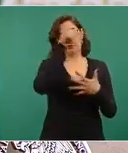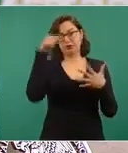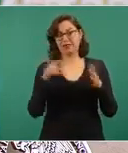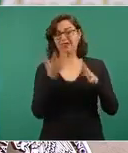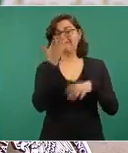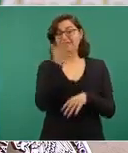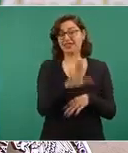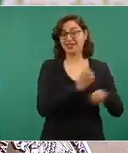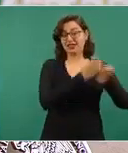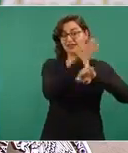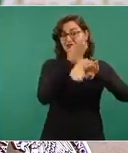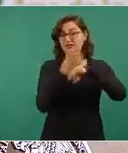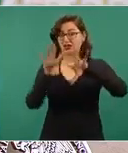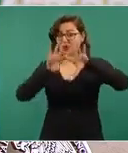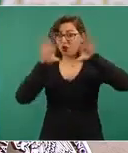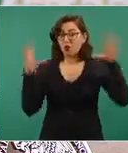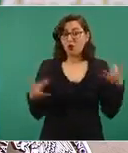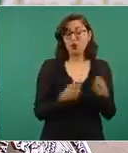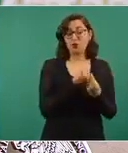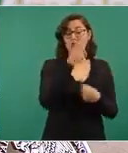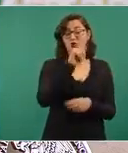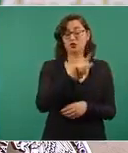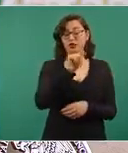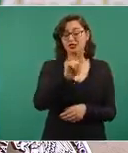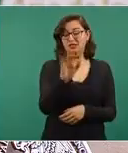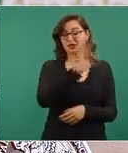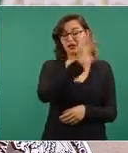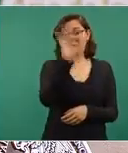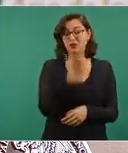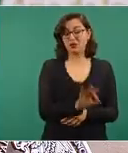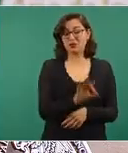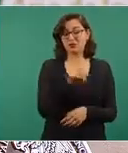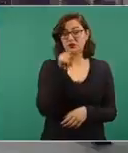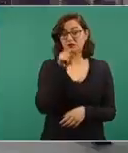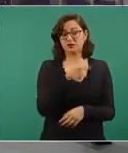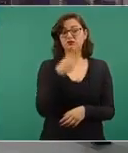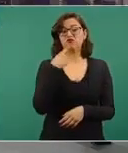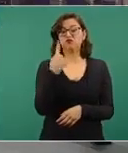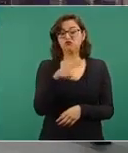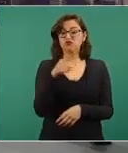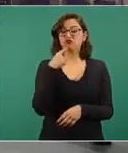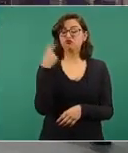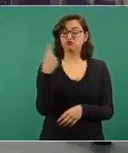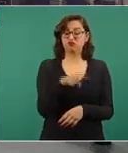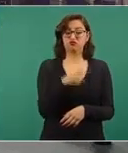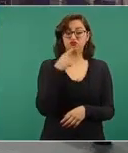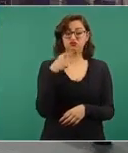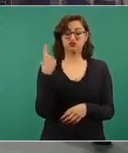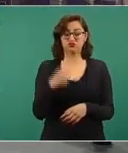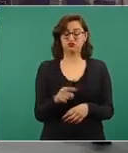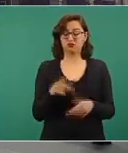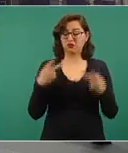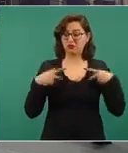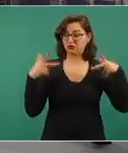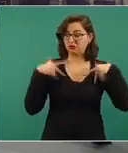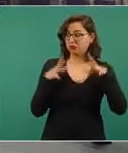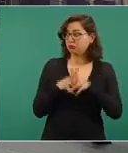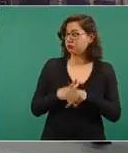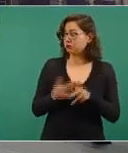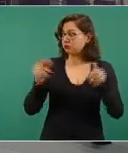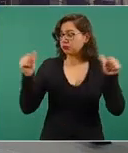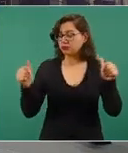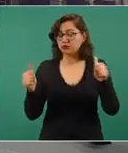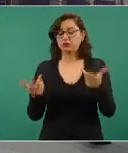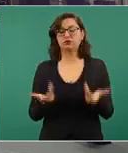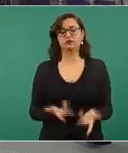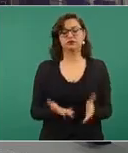el 76.2% de los reportes entre diciembre del 2018 y el día 7